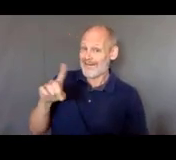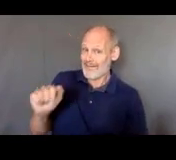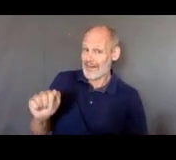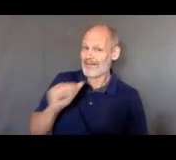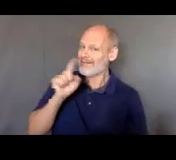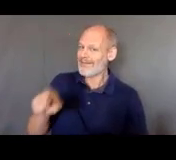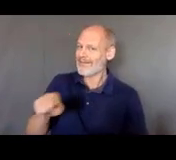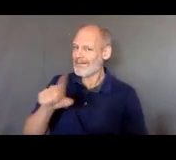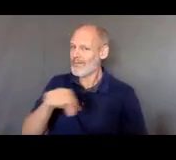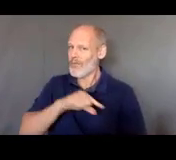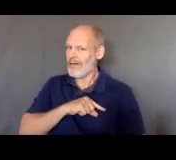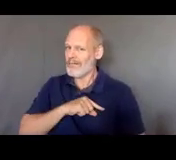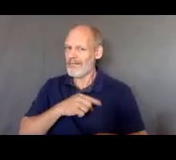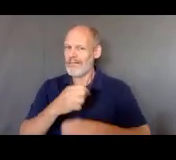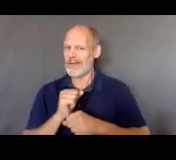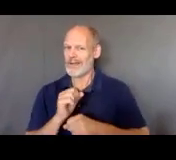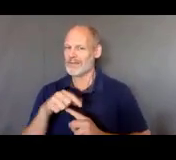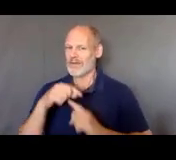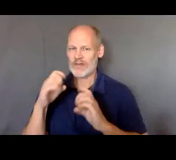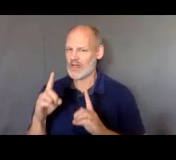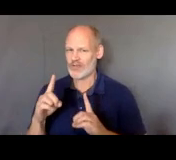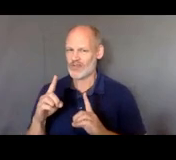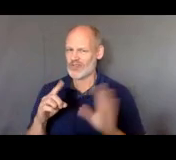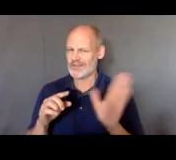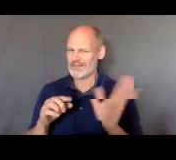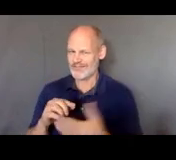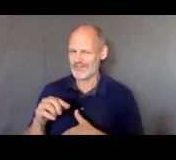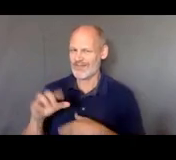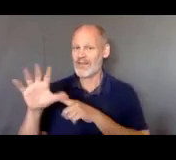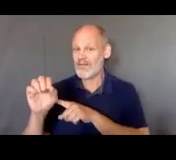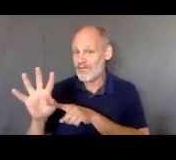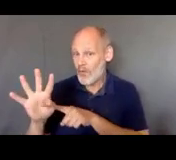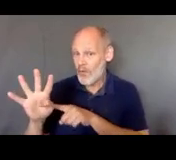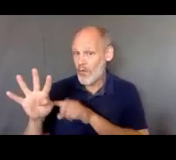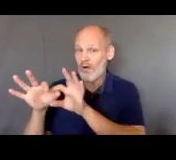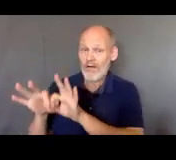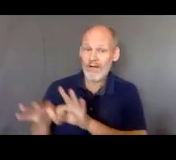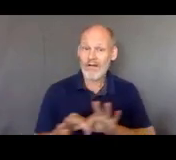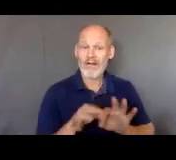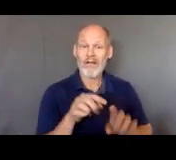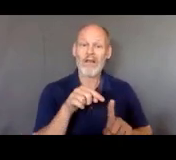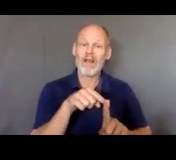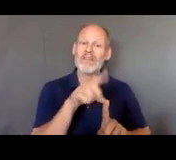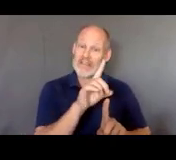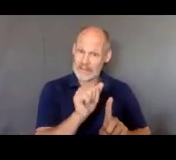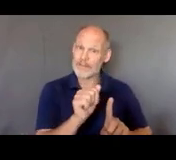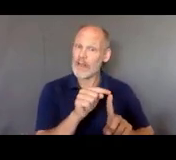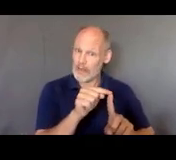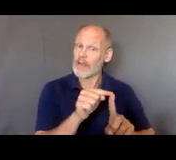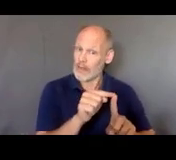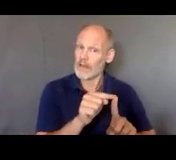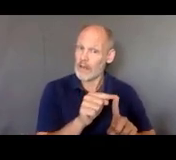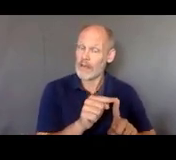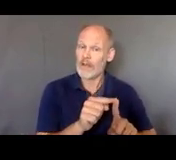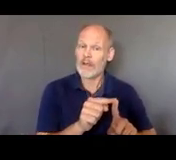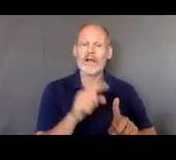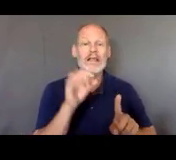especial. En lugar, para tener un plan 504, la discapacidad del estudiante tiene que